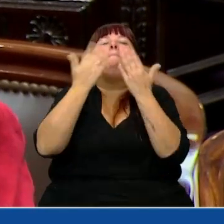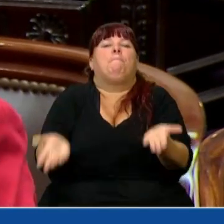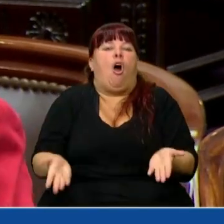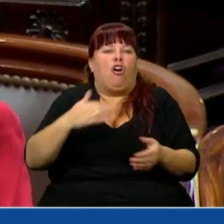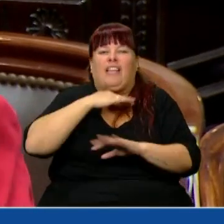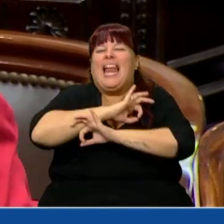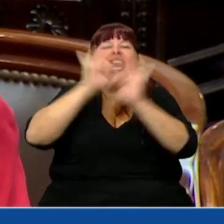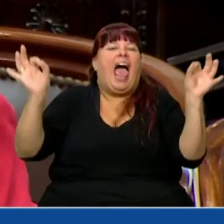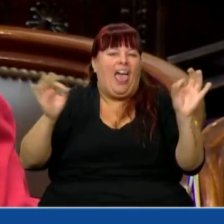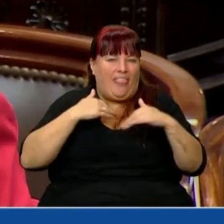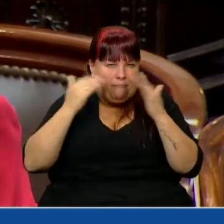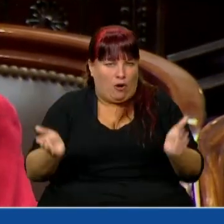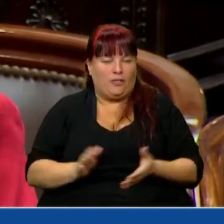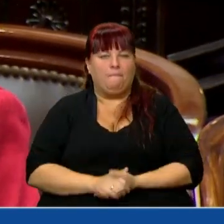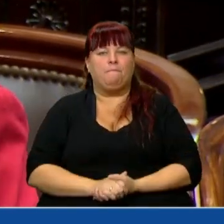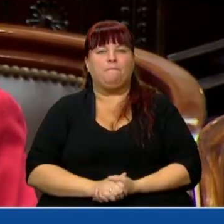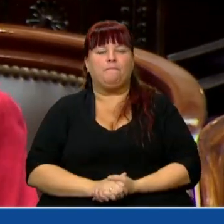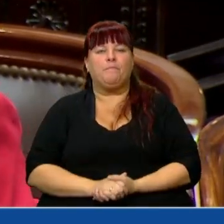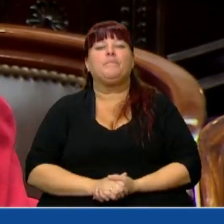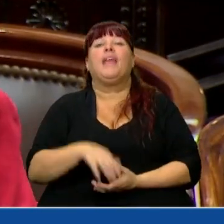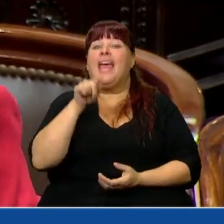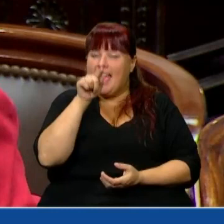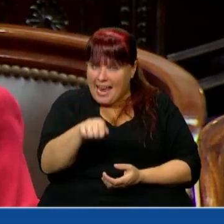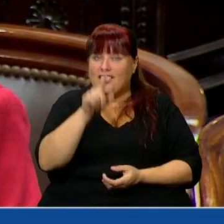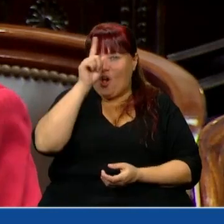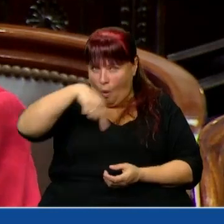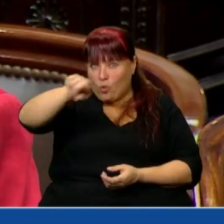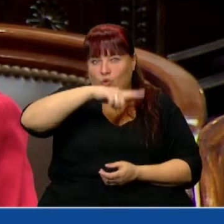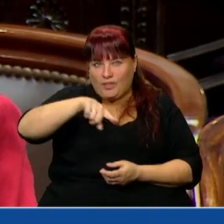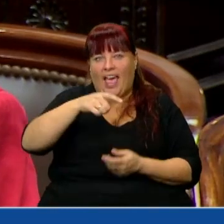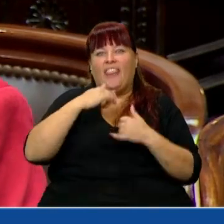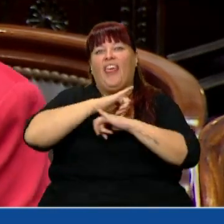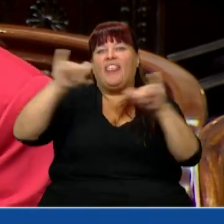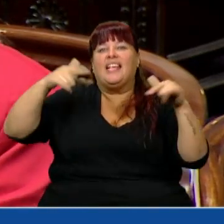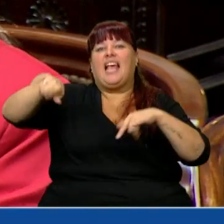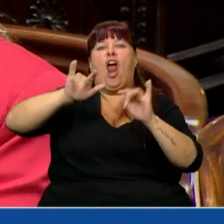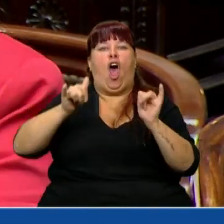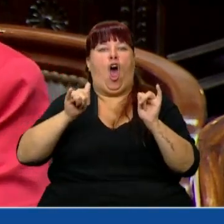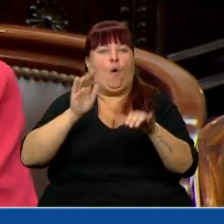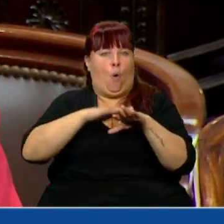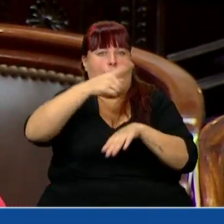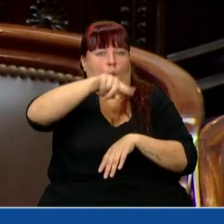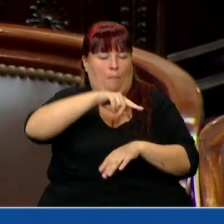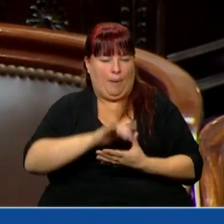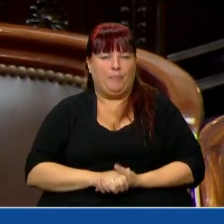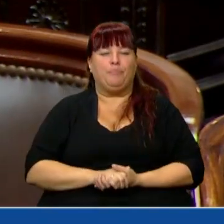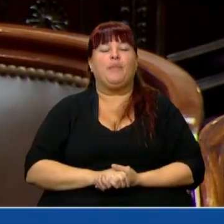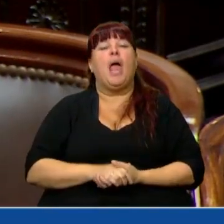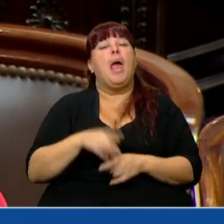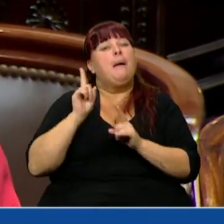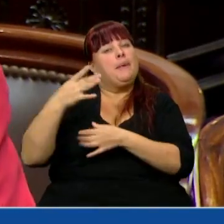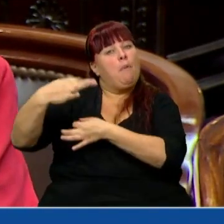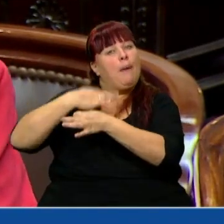importan absolutamente nada. Y eso es lo que ustedes le están diciendo. Ahora, como me